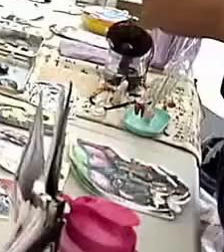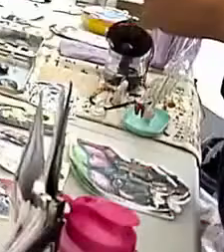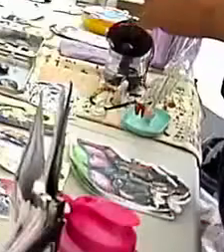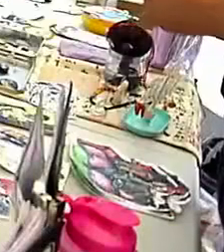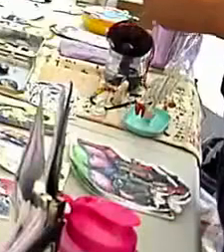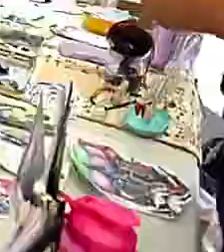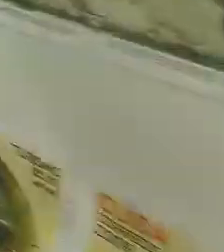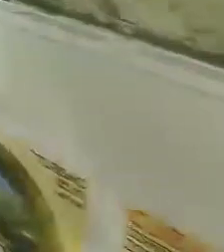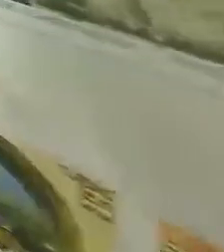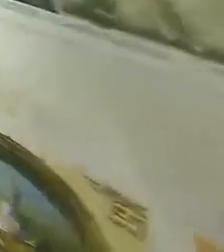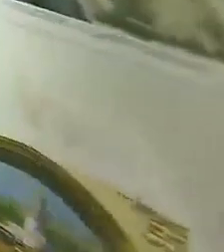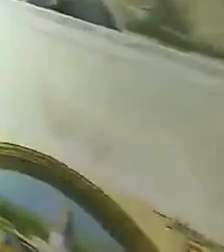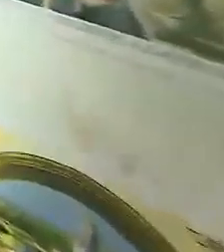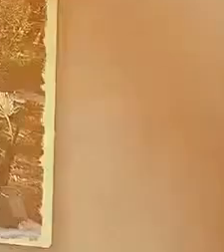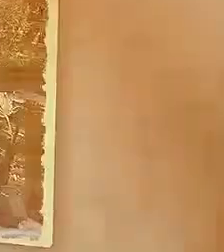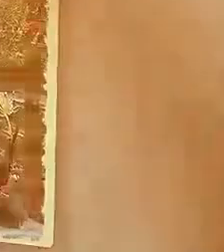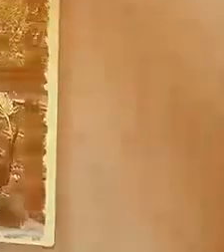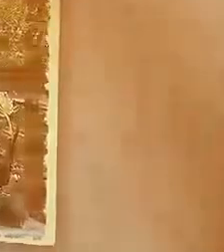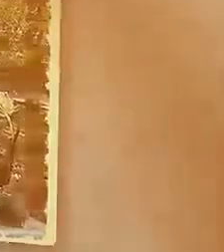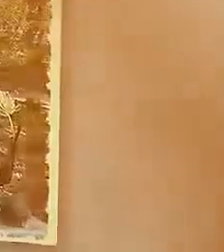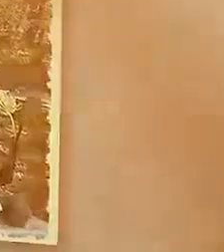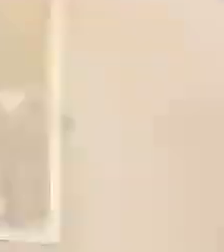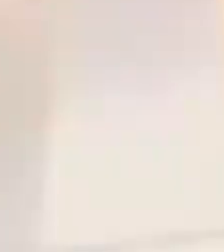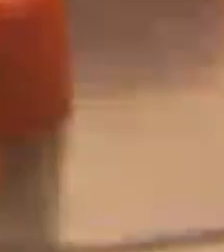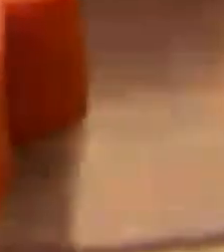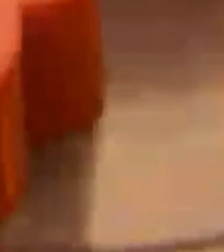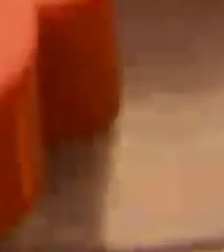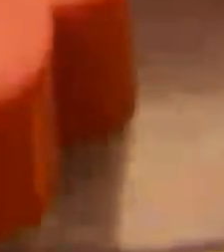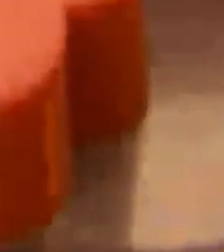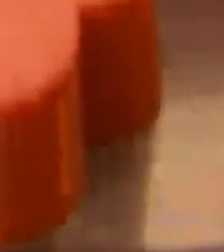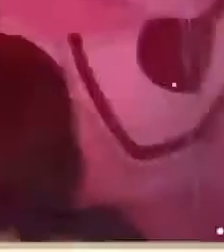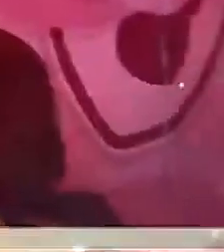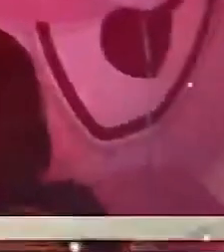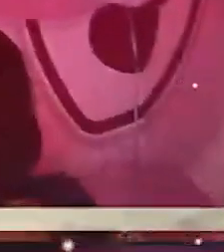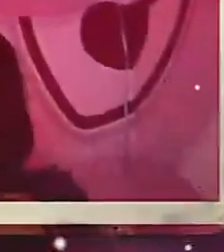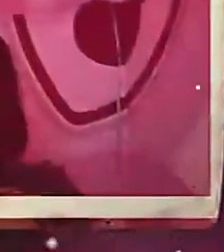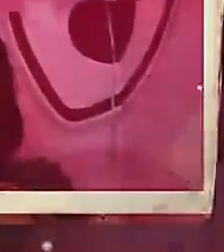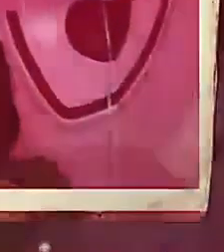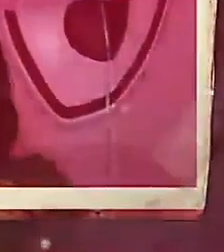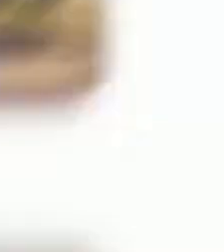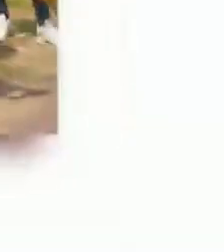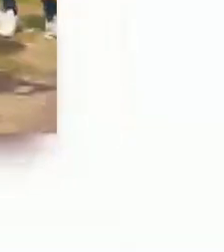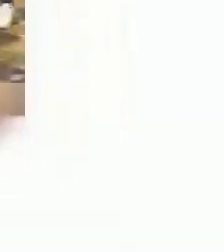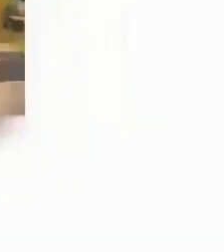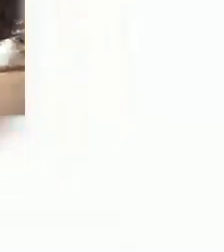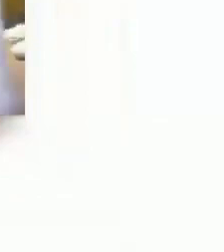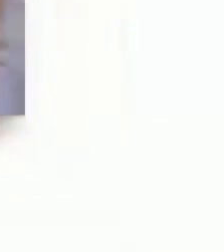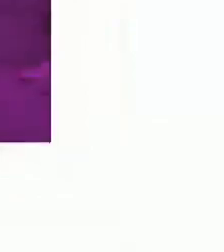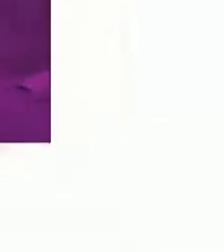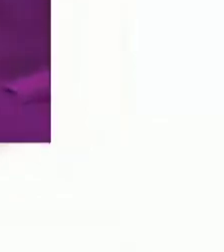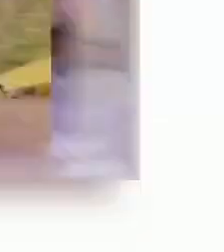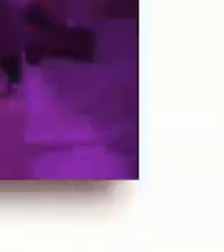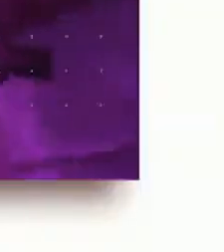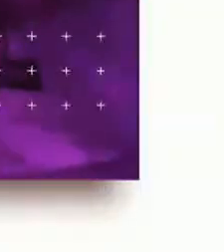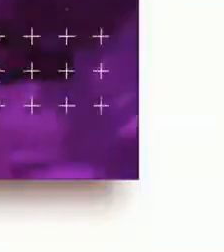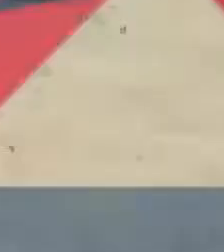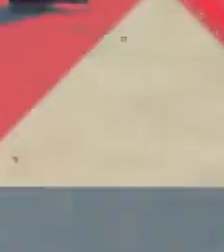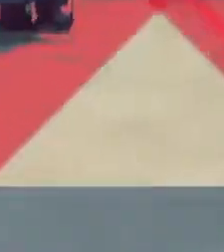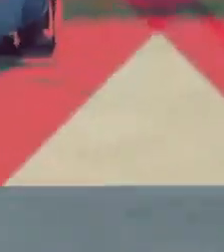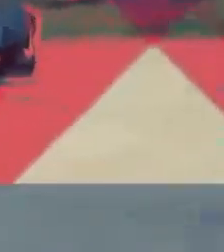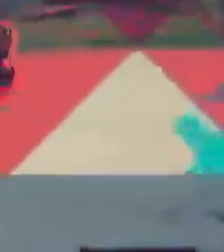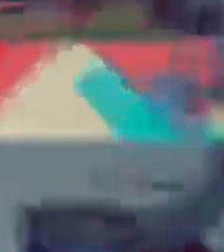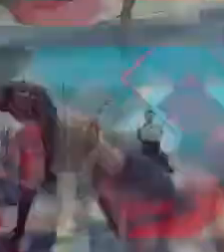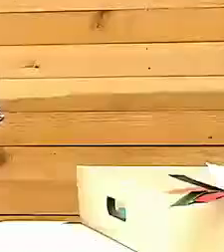El plan del día depende de tu humor para pasarla bien. Andas en modo tierno. ¿Quieres algo con más energía?